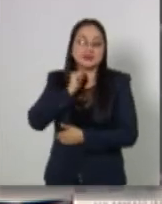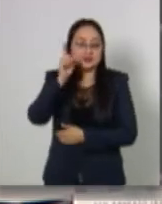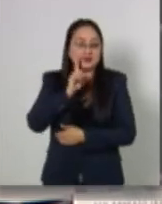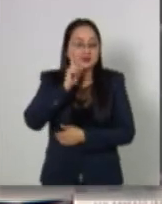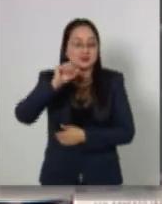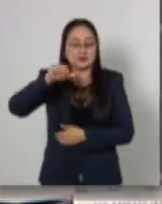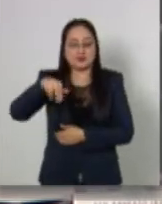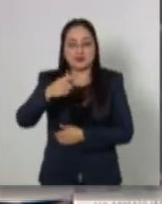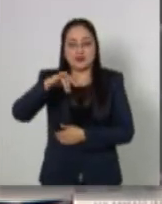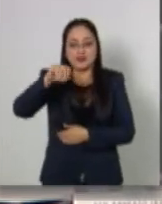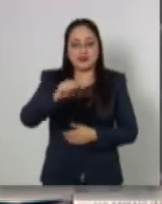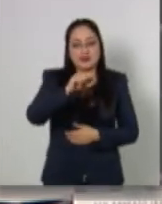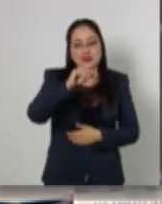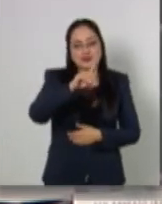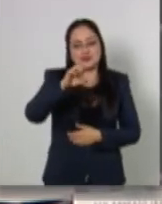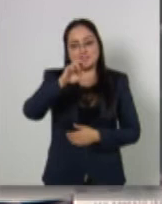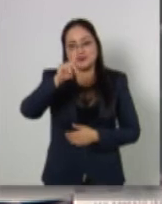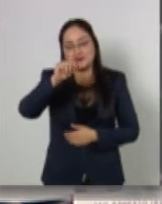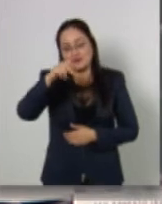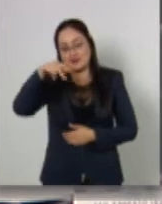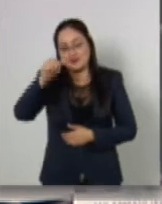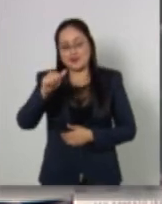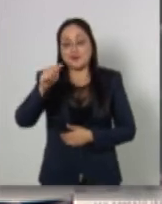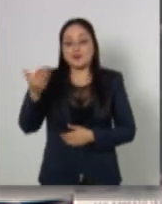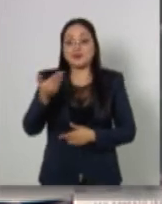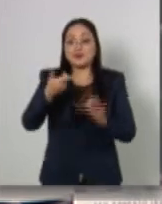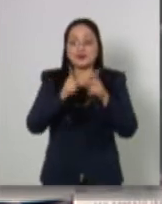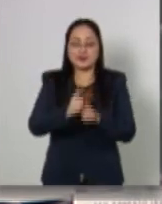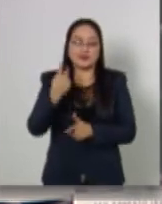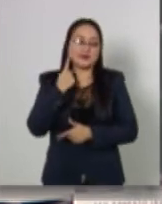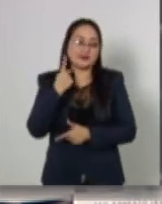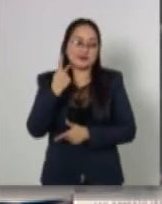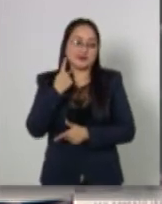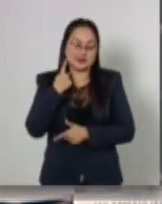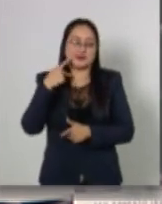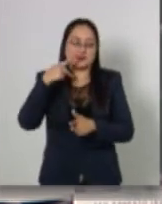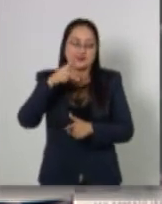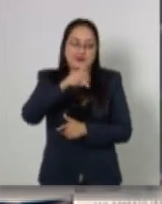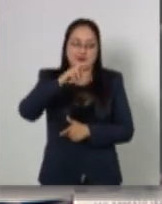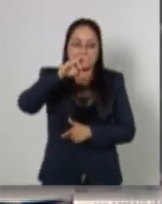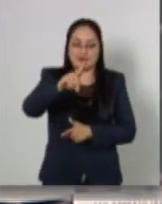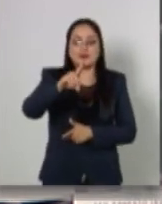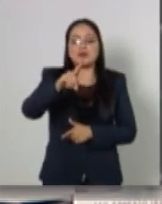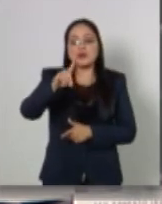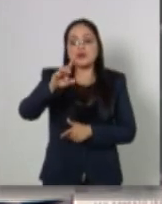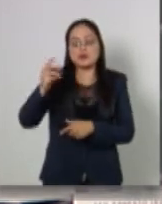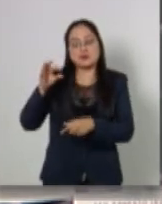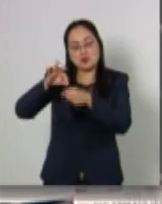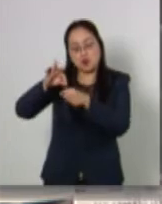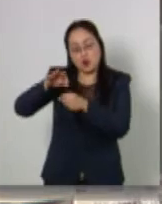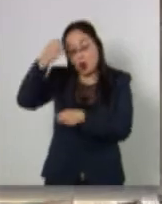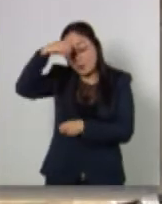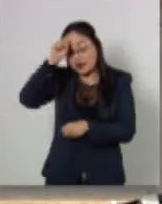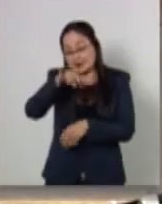senadora Angélica de la Peña Gómez, del Grupo Parlamentario del Partido de la Revolución Democrática, para hablar a favor del dictamen.